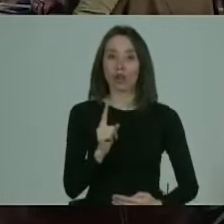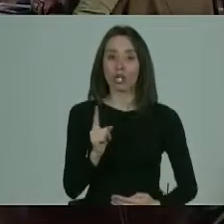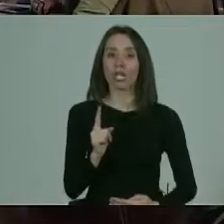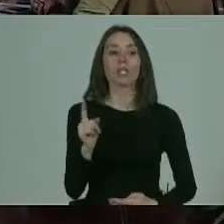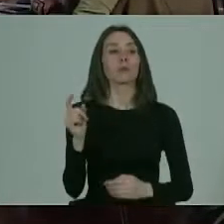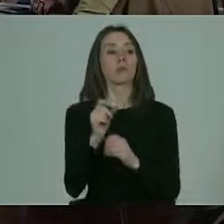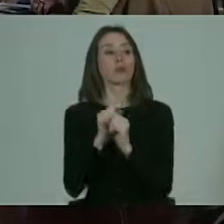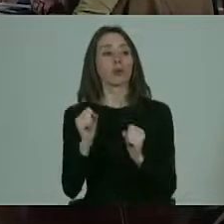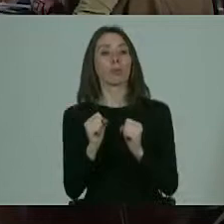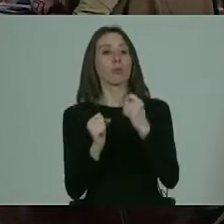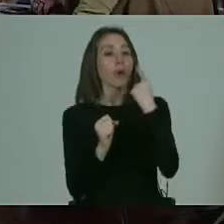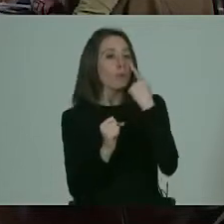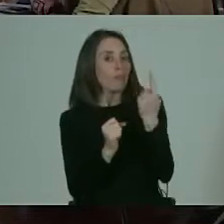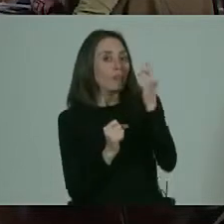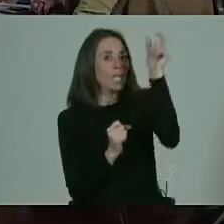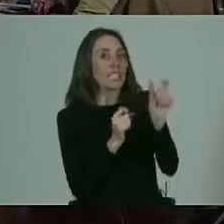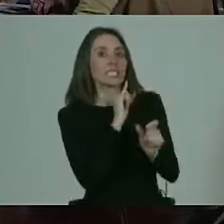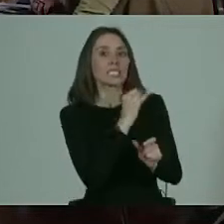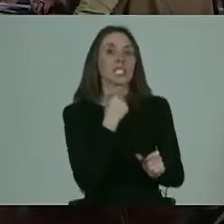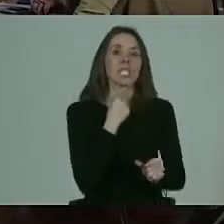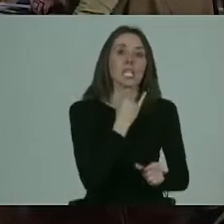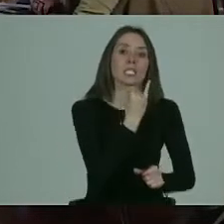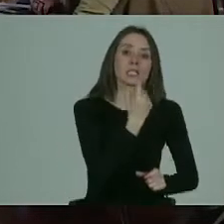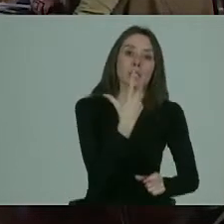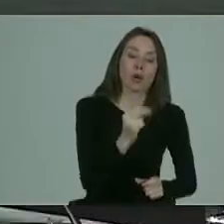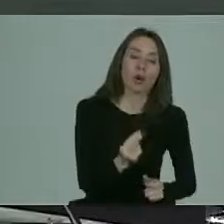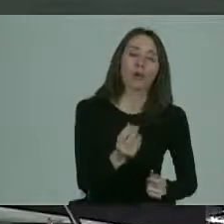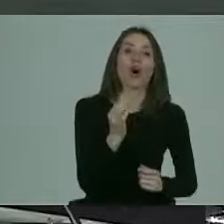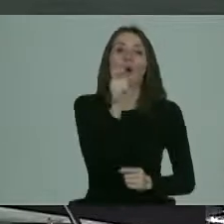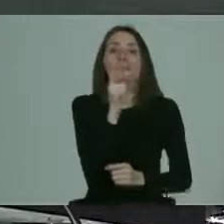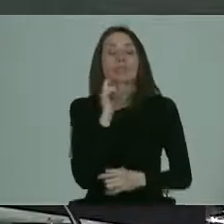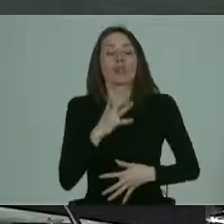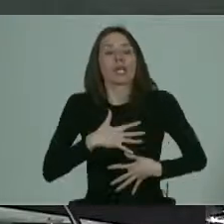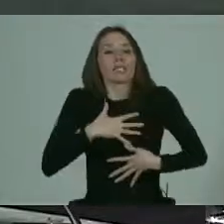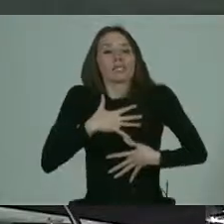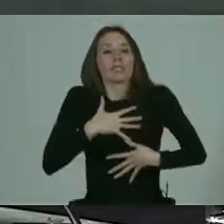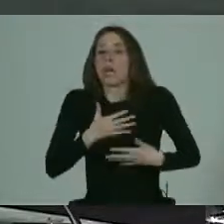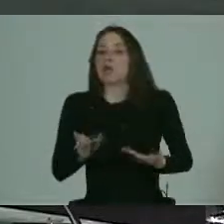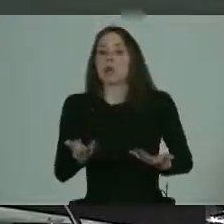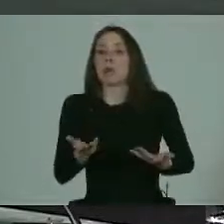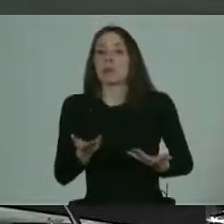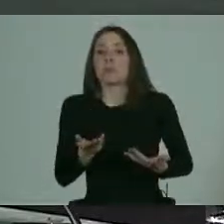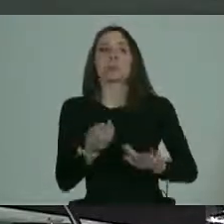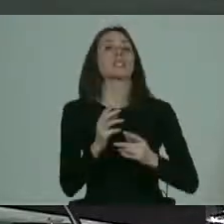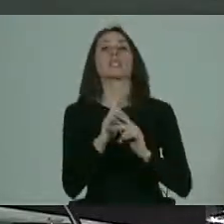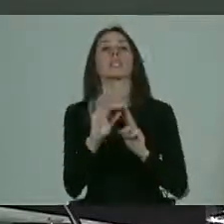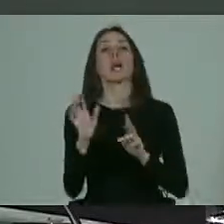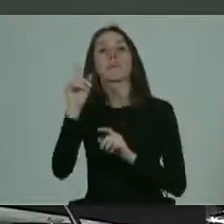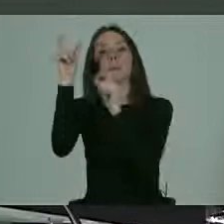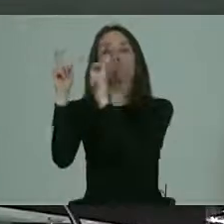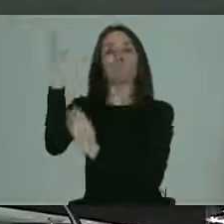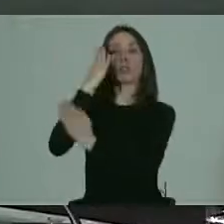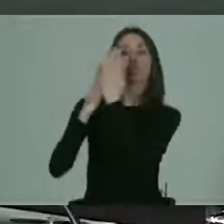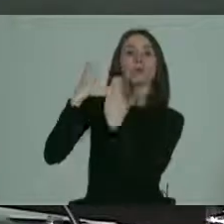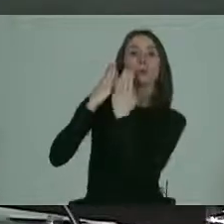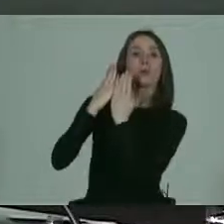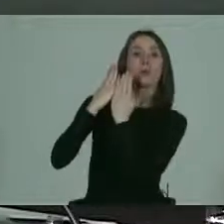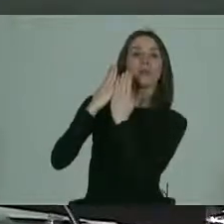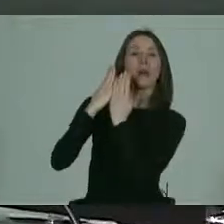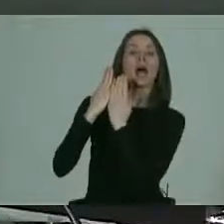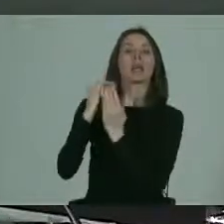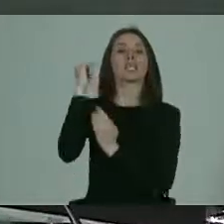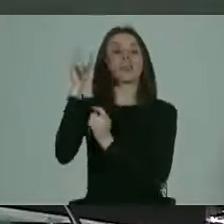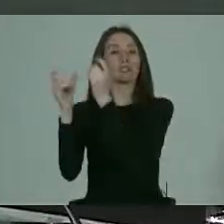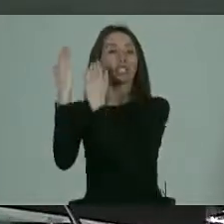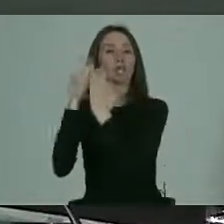voluntad, de las necesidades y de cuál es la sensibilidad de la propia persona. Es un tema relacionado con los guardadores y con la conveniencia o